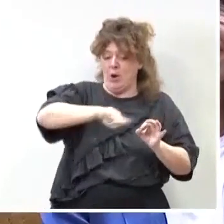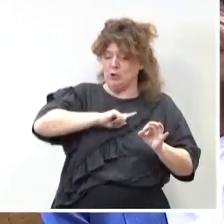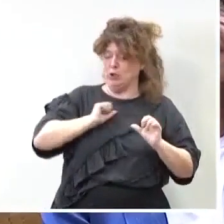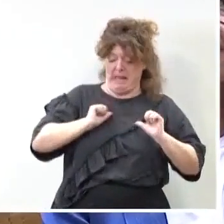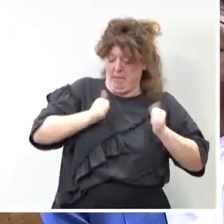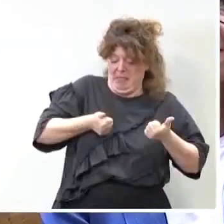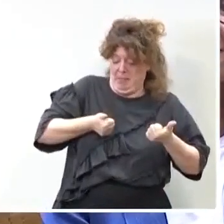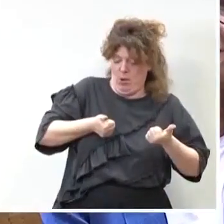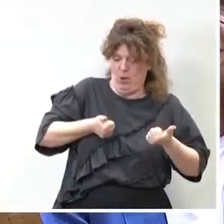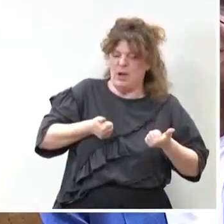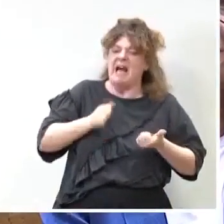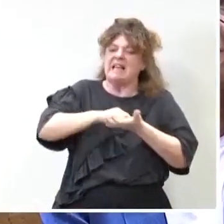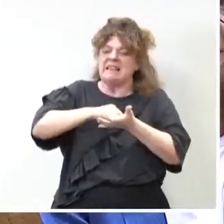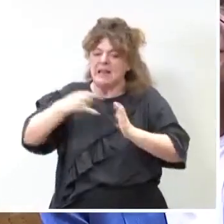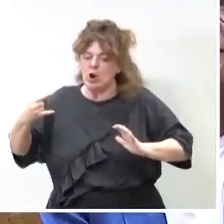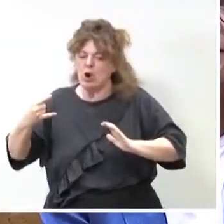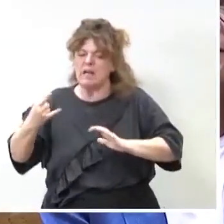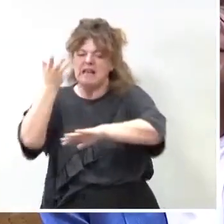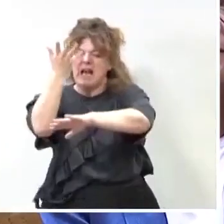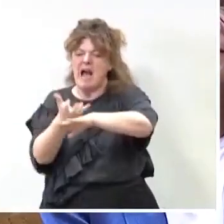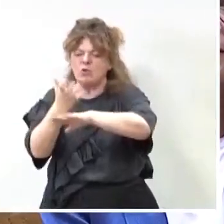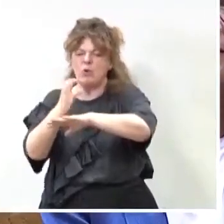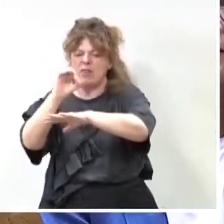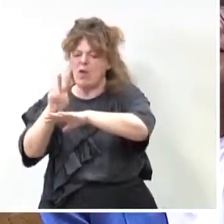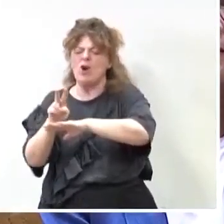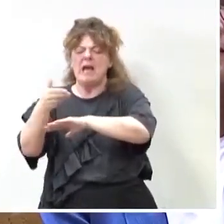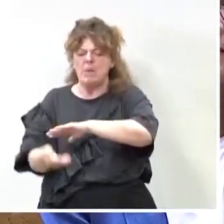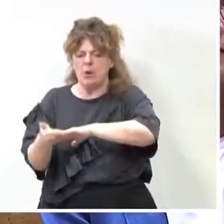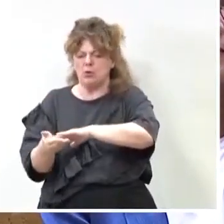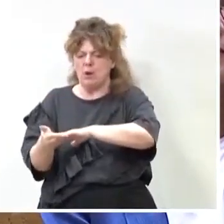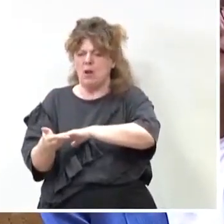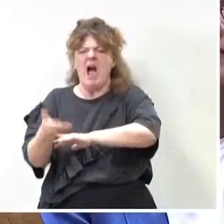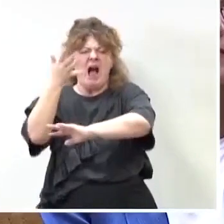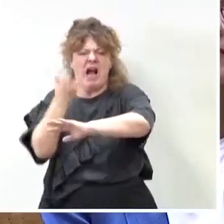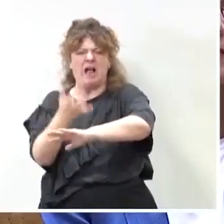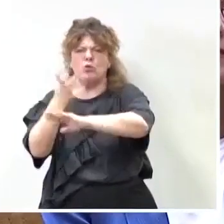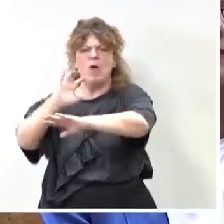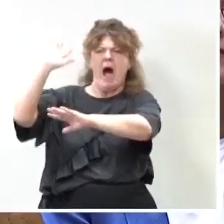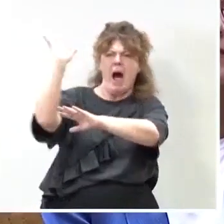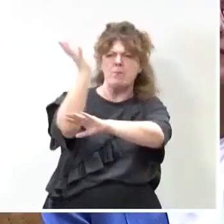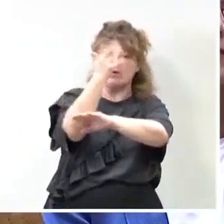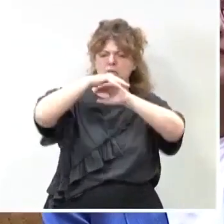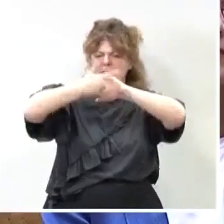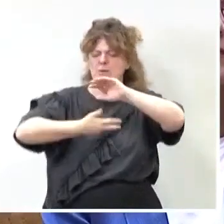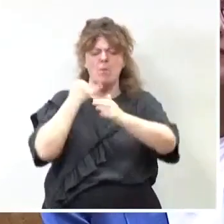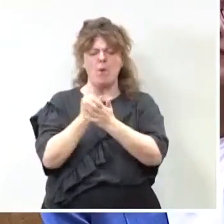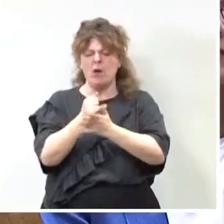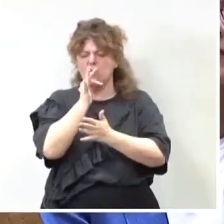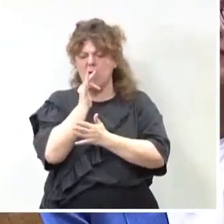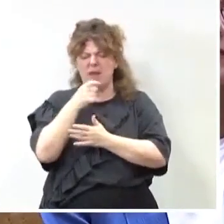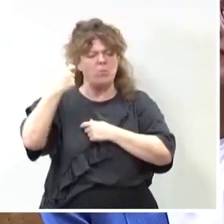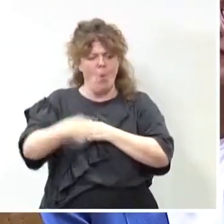primer momento, que las tecnologías de captura serán importantes. No de captura en atmósfera, que está poco probada y sería muy